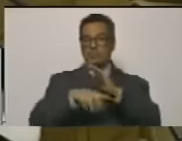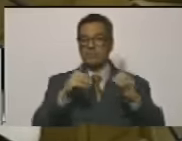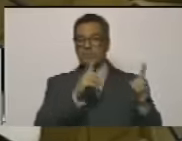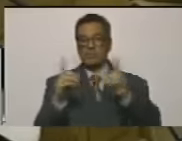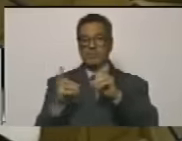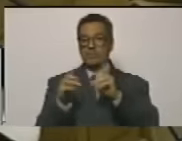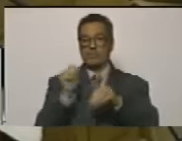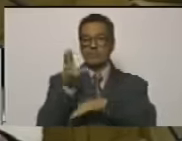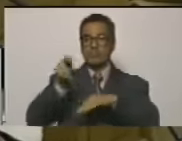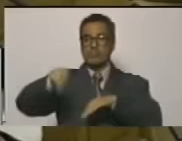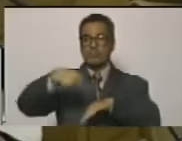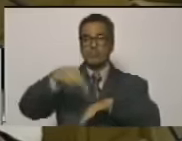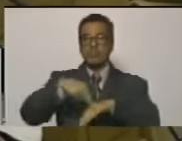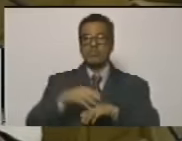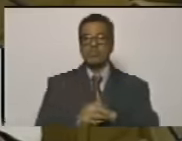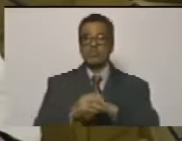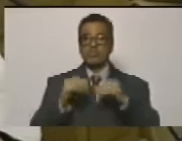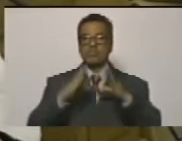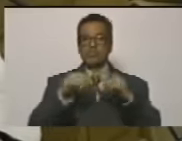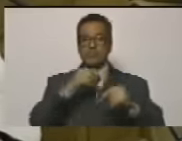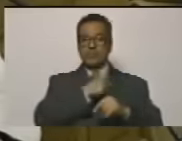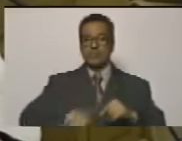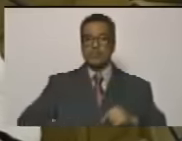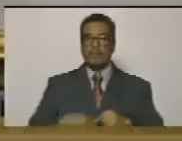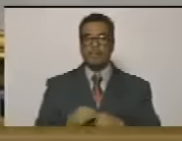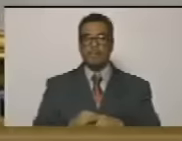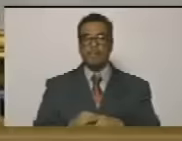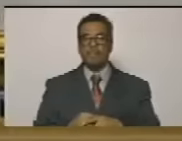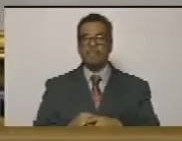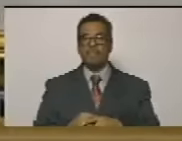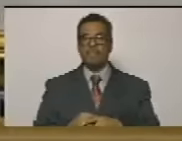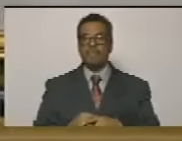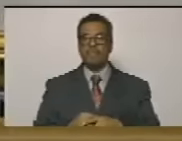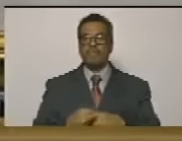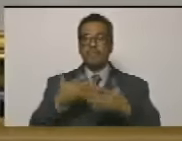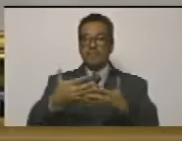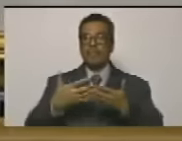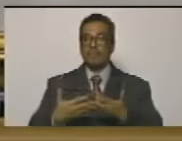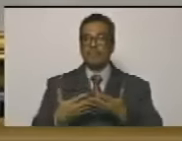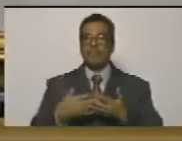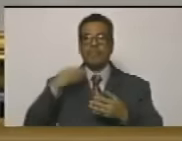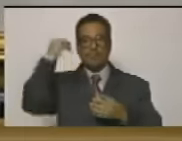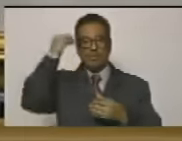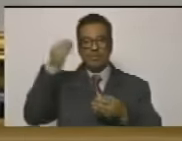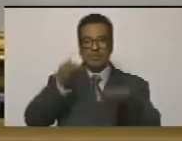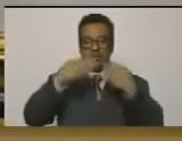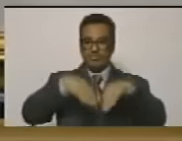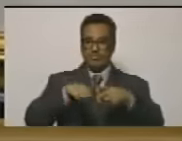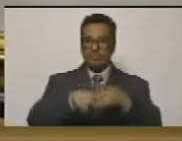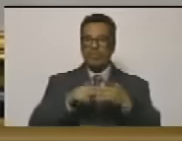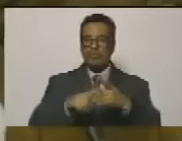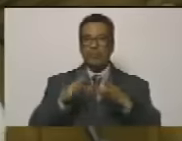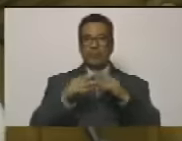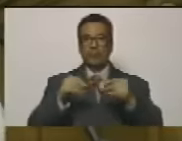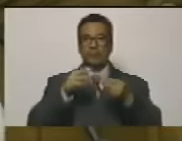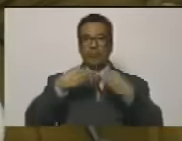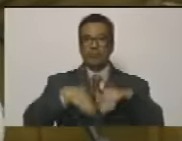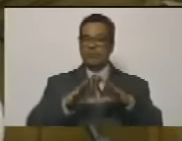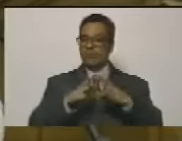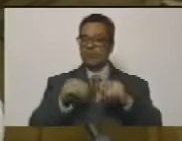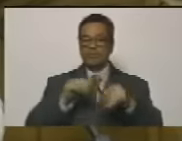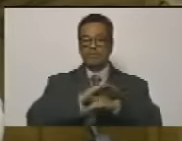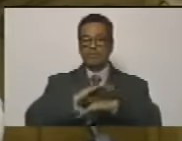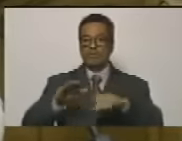y de Debates de la Asamblea Nacional. Es todo, ciudadano presidente. Recibido. En cuenta. Siguiente. Es todo. la cuenta, ciudadano